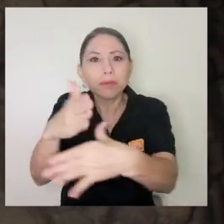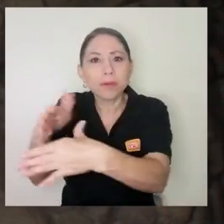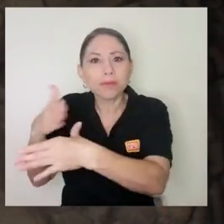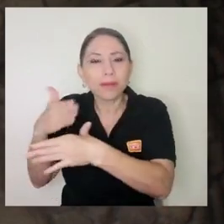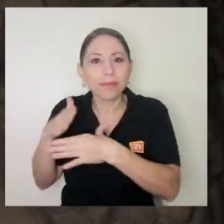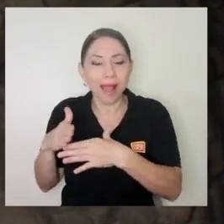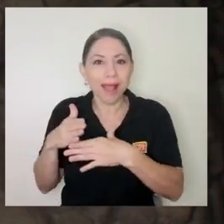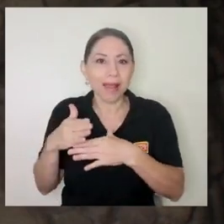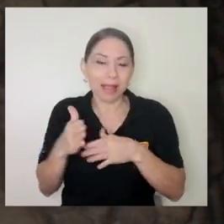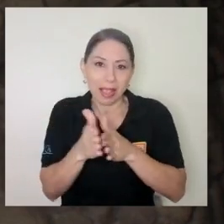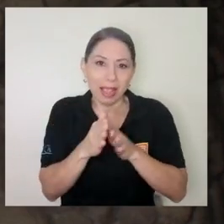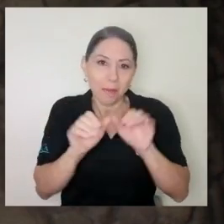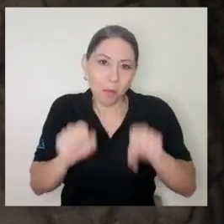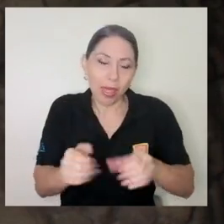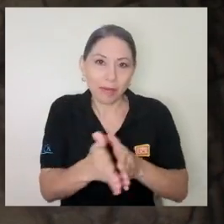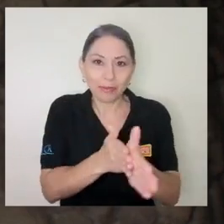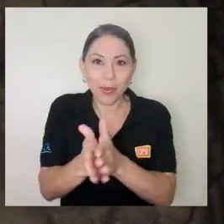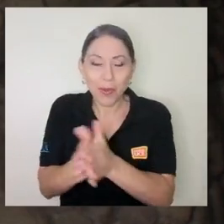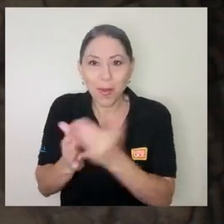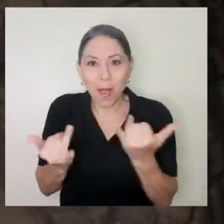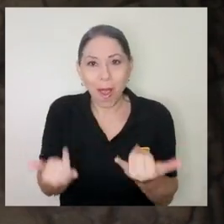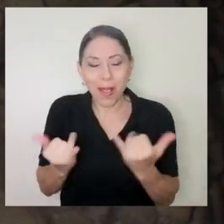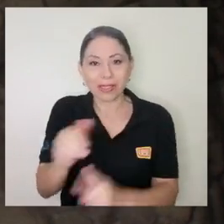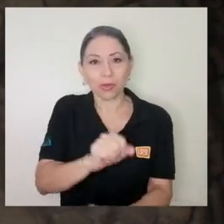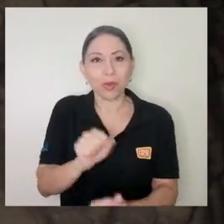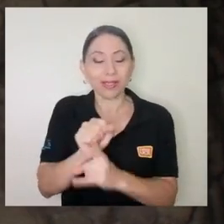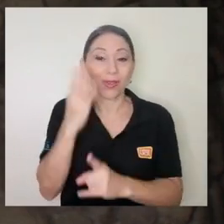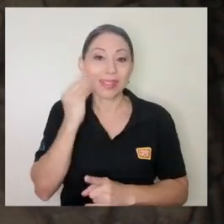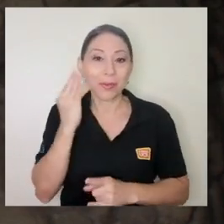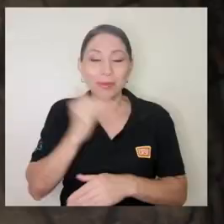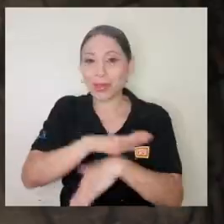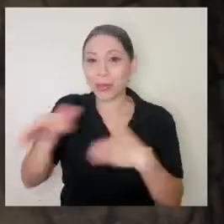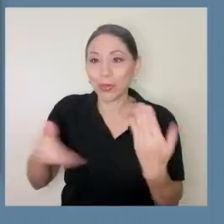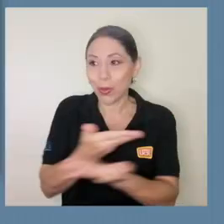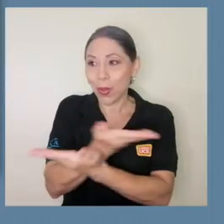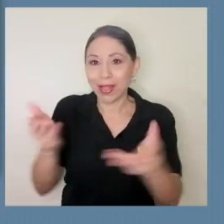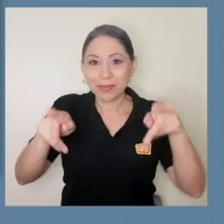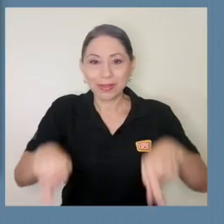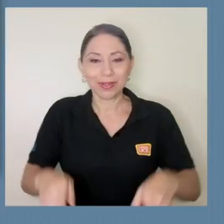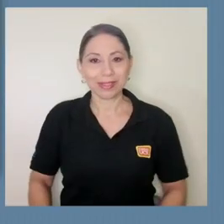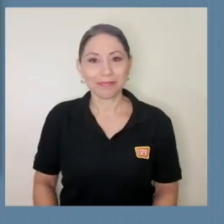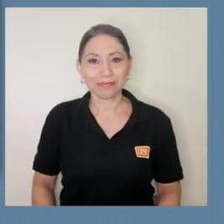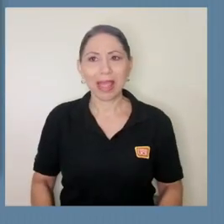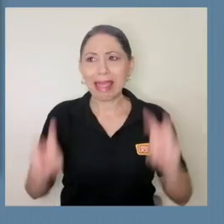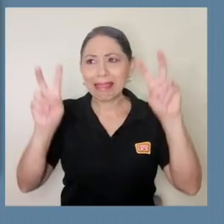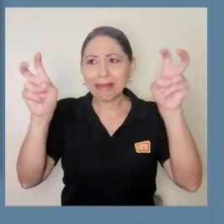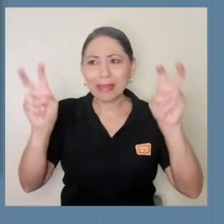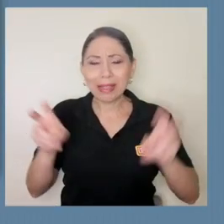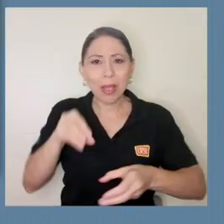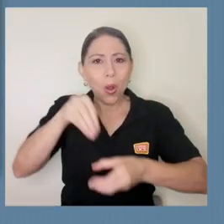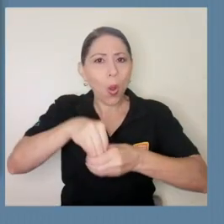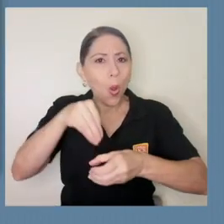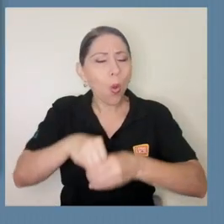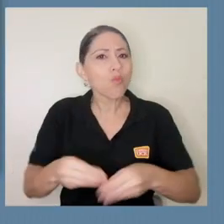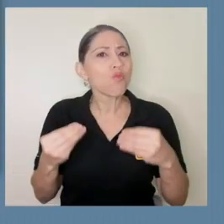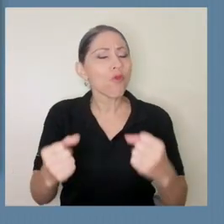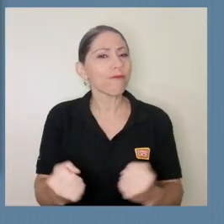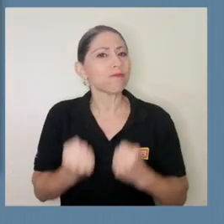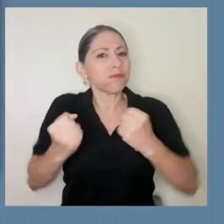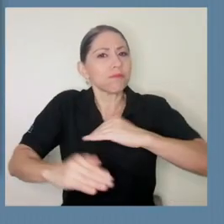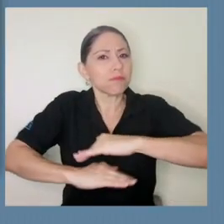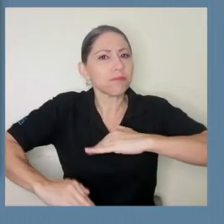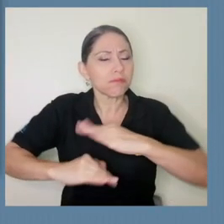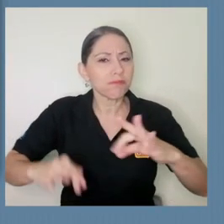nacional para que fuera de utilidad en esta situación que estamos viviendo todos y todas los contenidos son tremendamente variados ¿verdad?